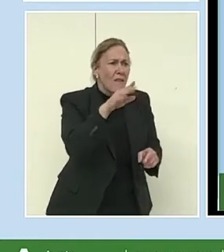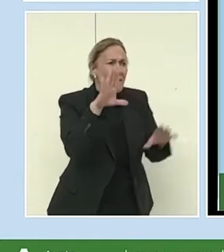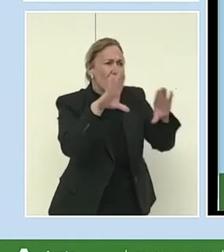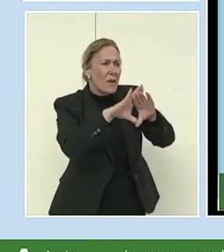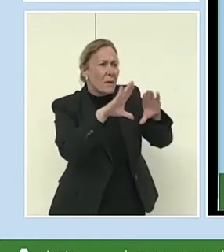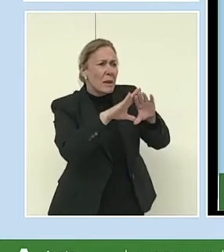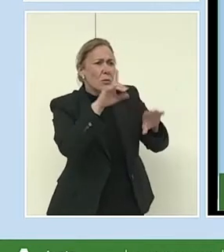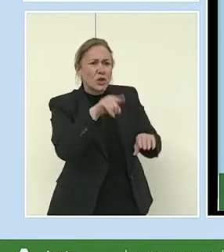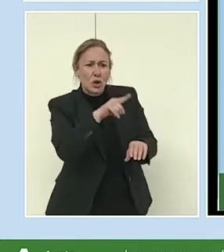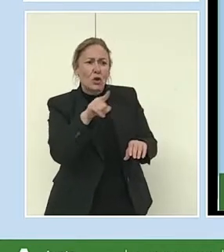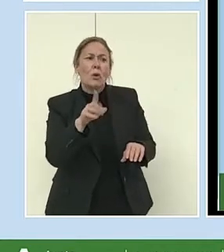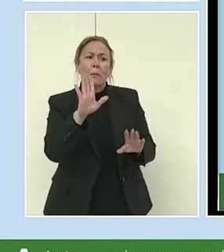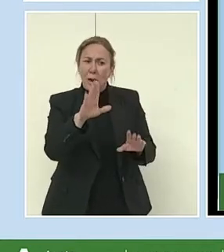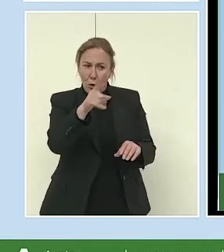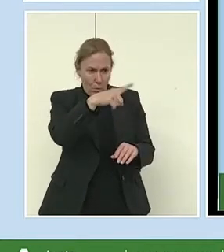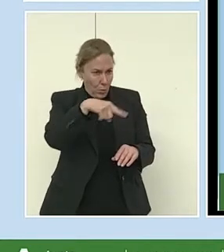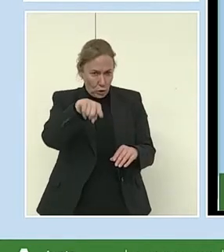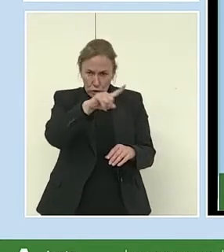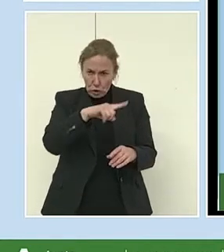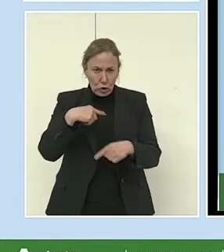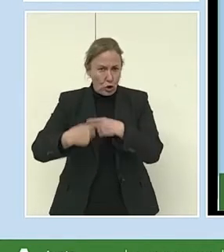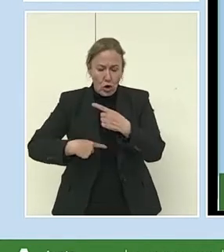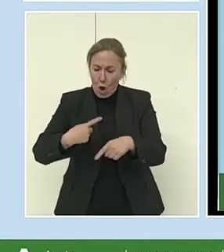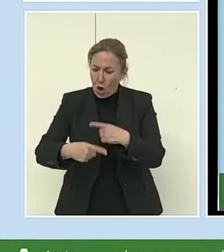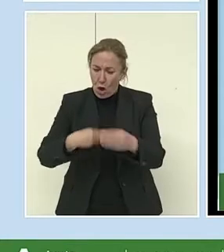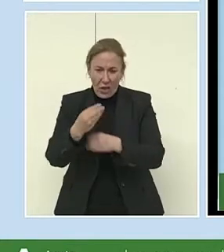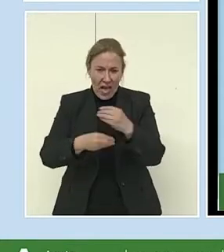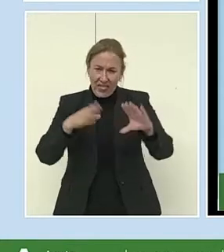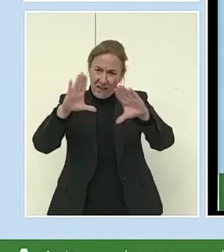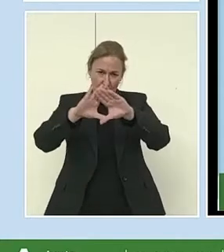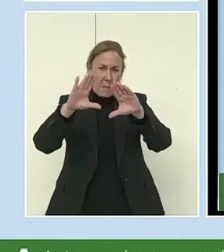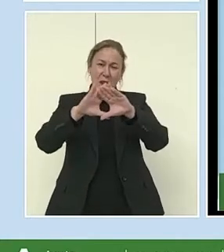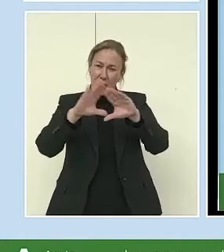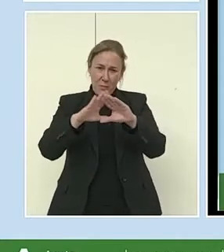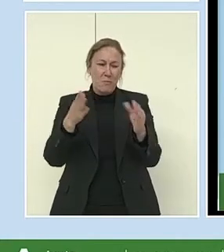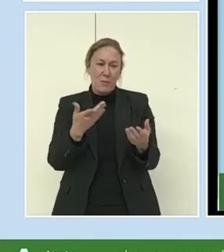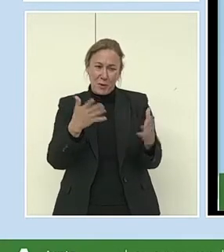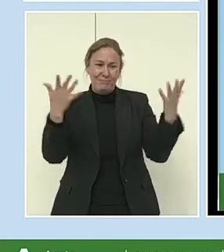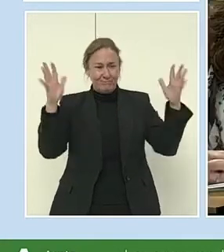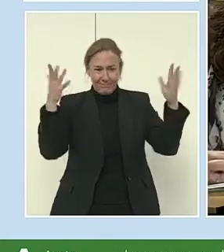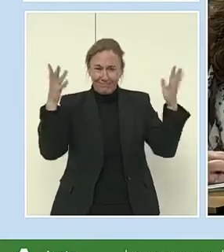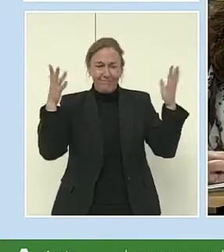feminismo en vuestro día a día, en vuestras profesiones. Un aplauso para ellas.